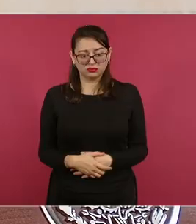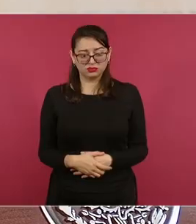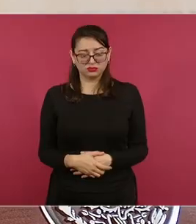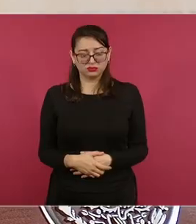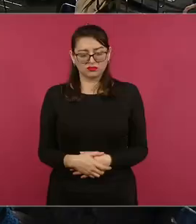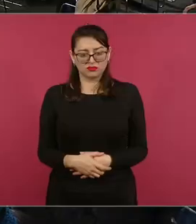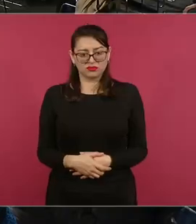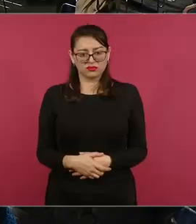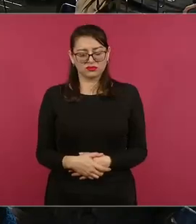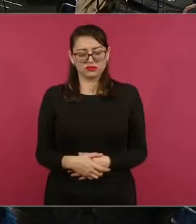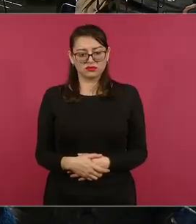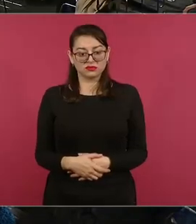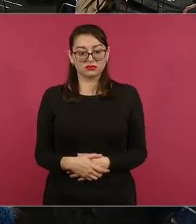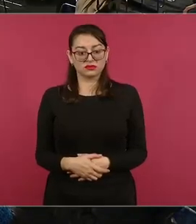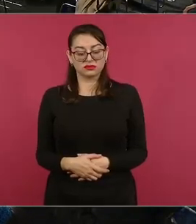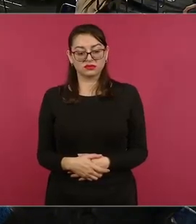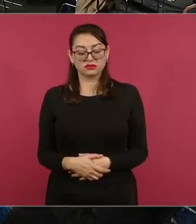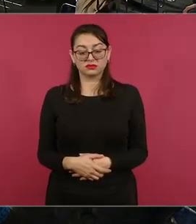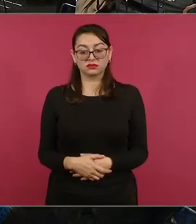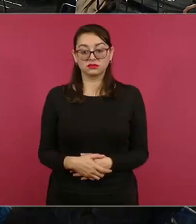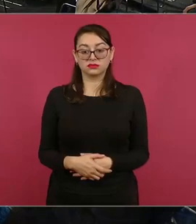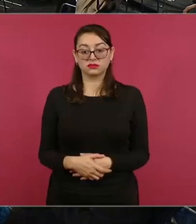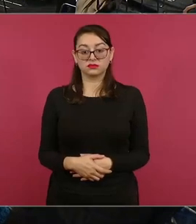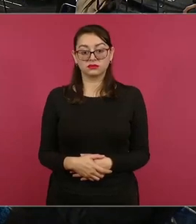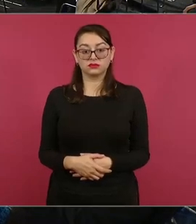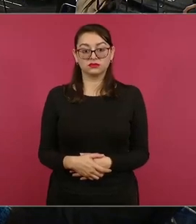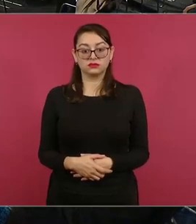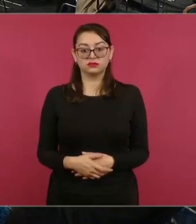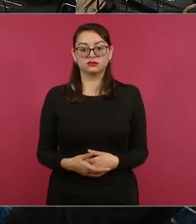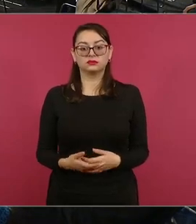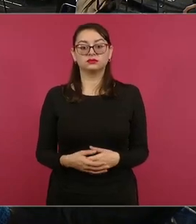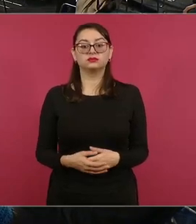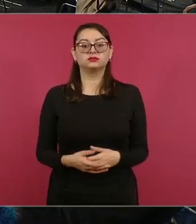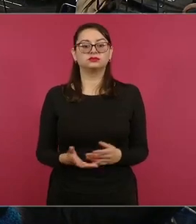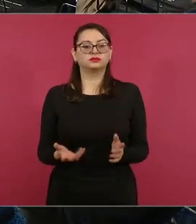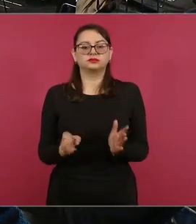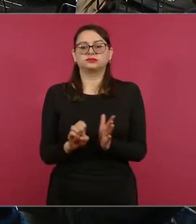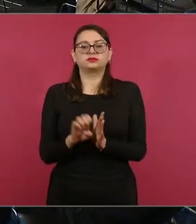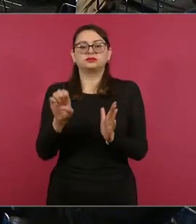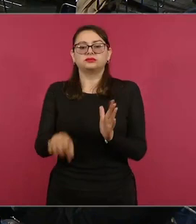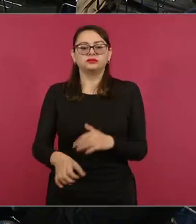¿cómo va la gente, los adultos mayores,